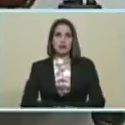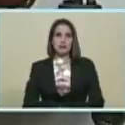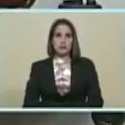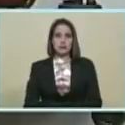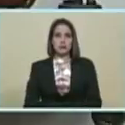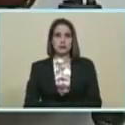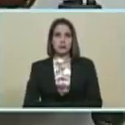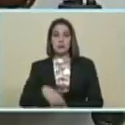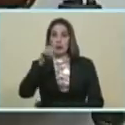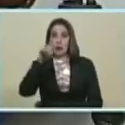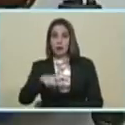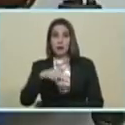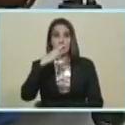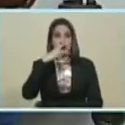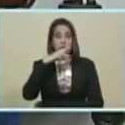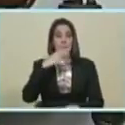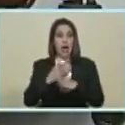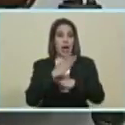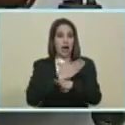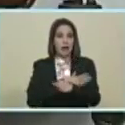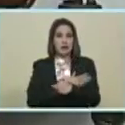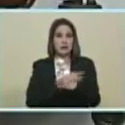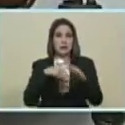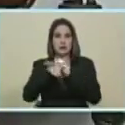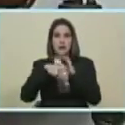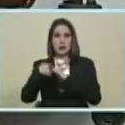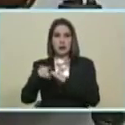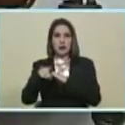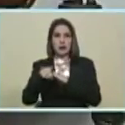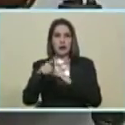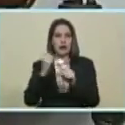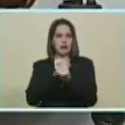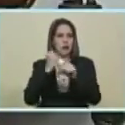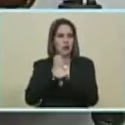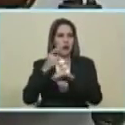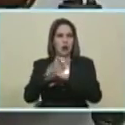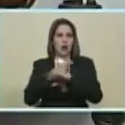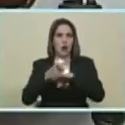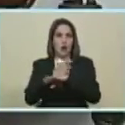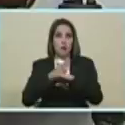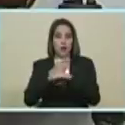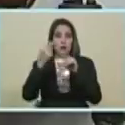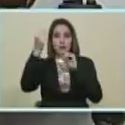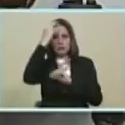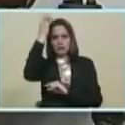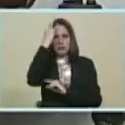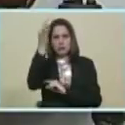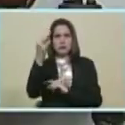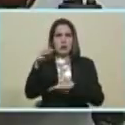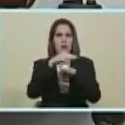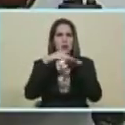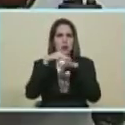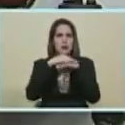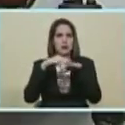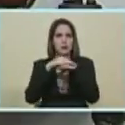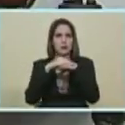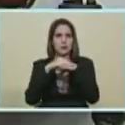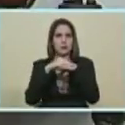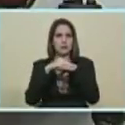...también quiero comentar... ...antes de entrar directamente... ...a la labor de gobierno... ...del Consejo del Ministro...